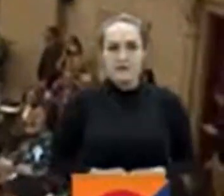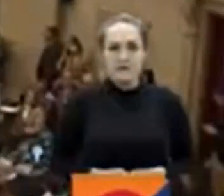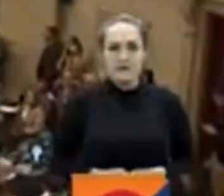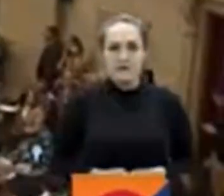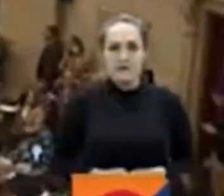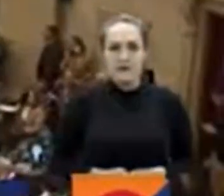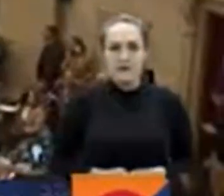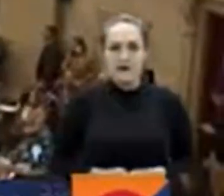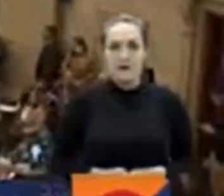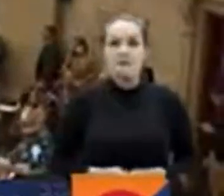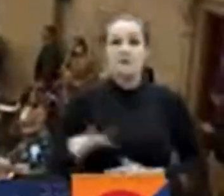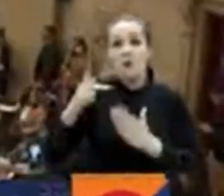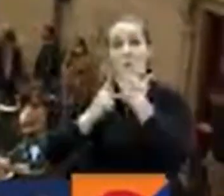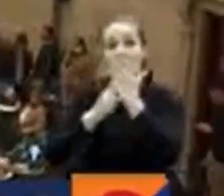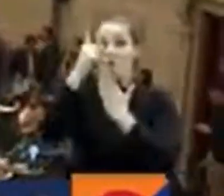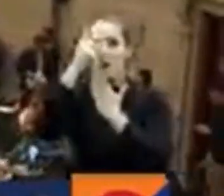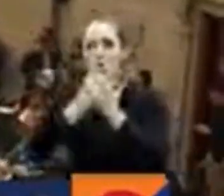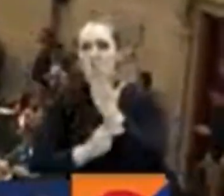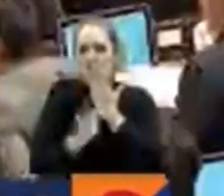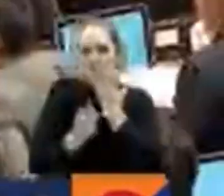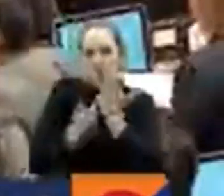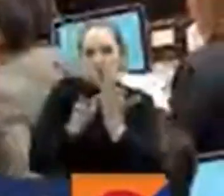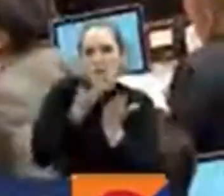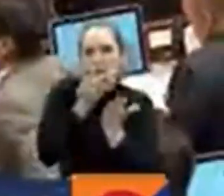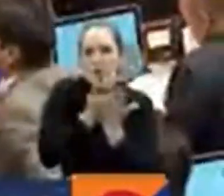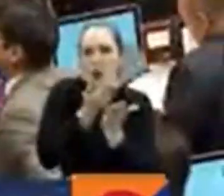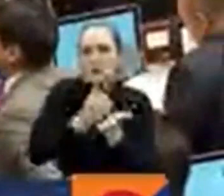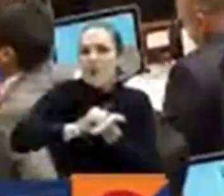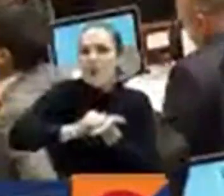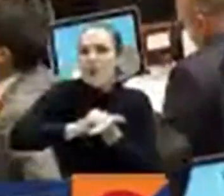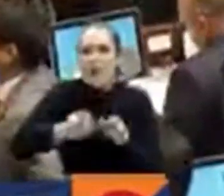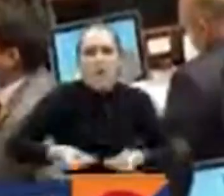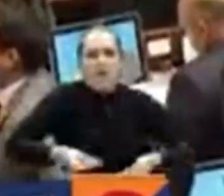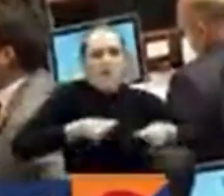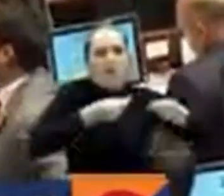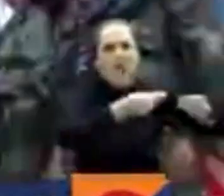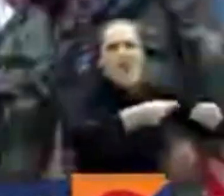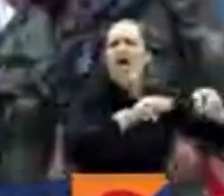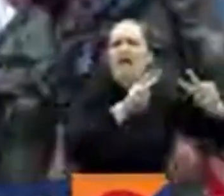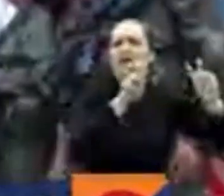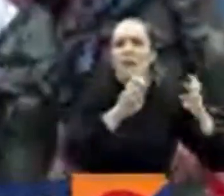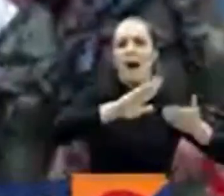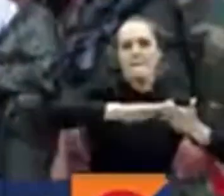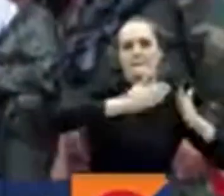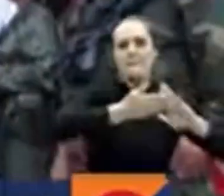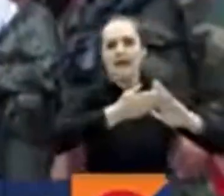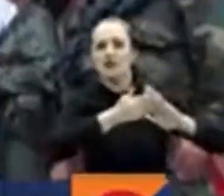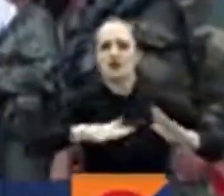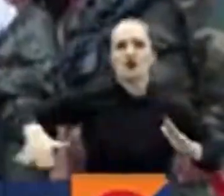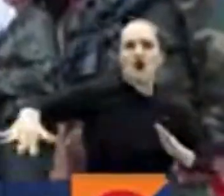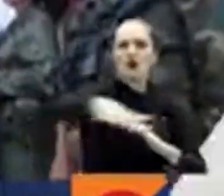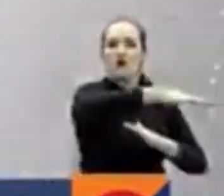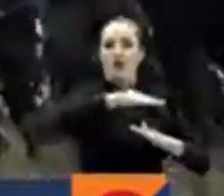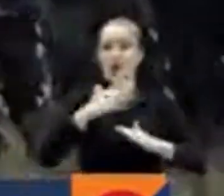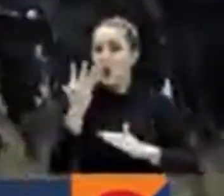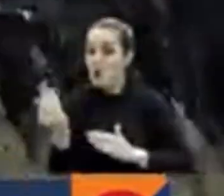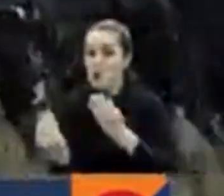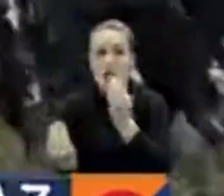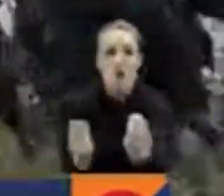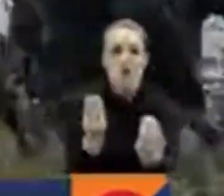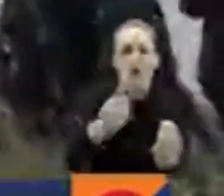Primer borrador del proyecto de paz total. Ya está la propuesta de la ley de sometimiento de grupos armados ilegales.